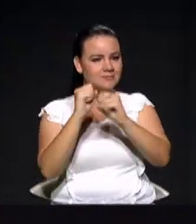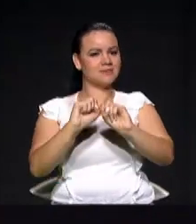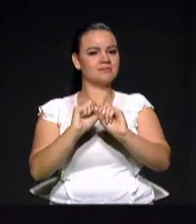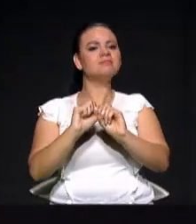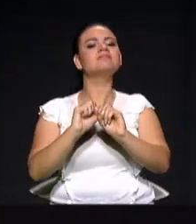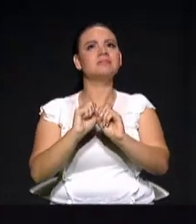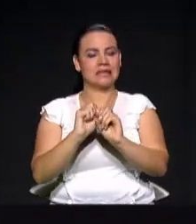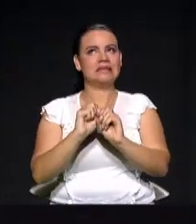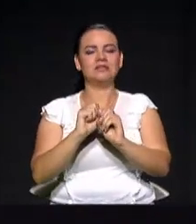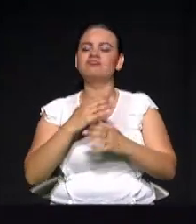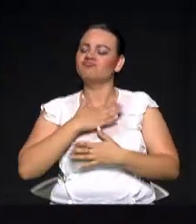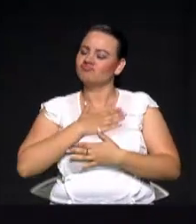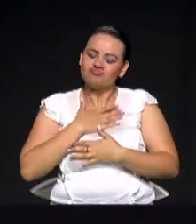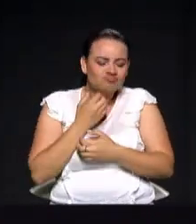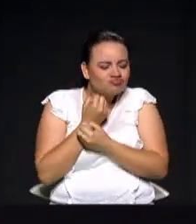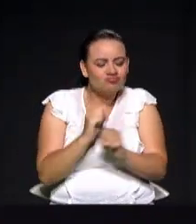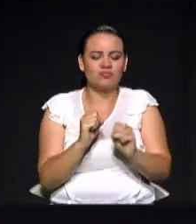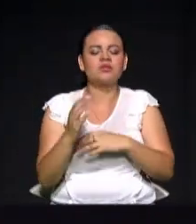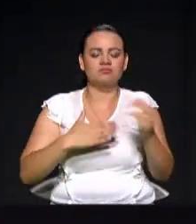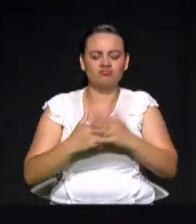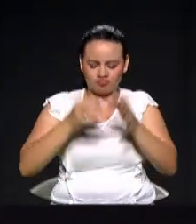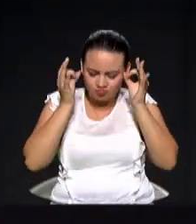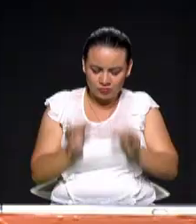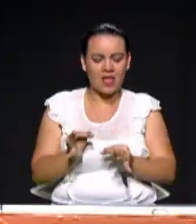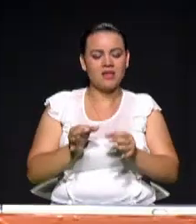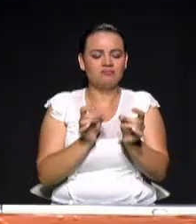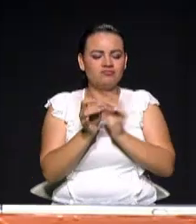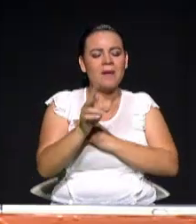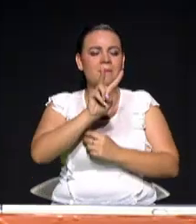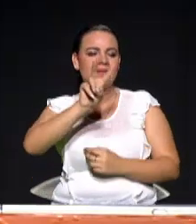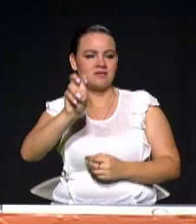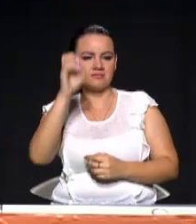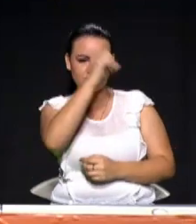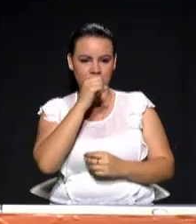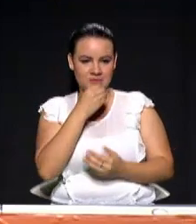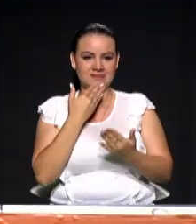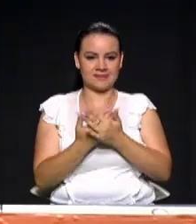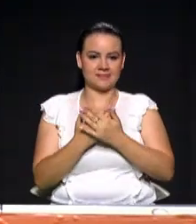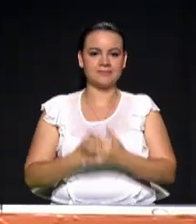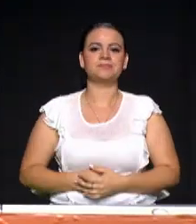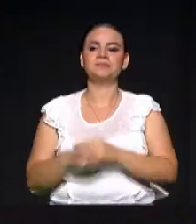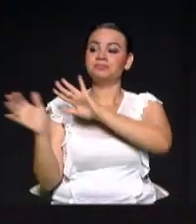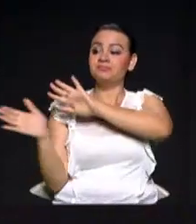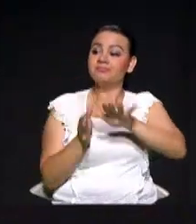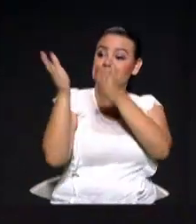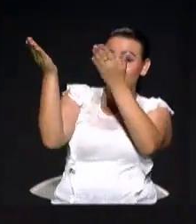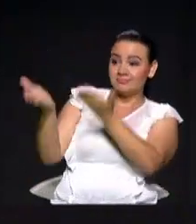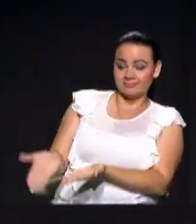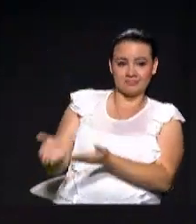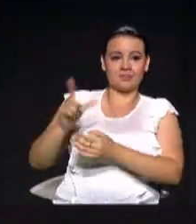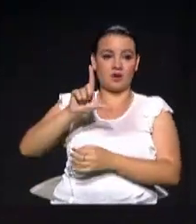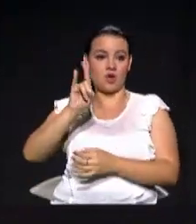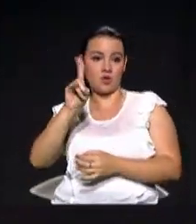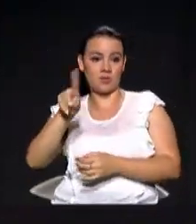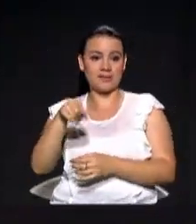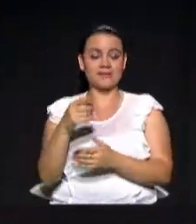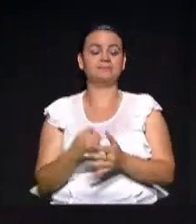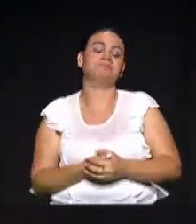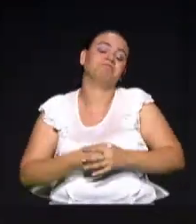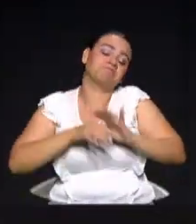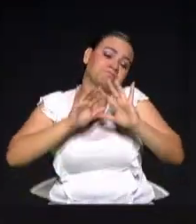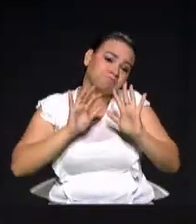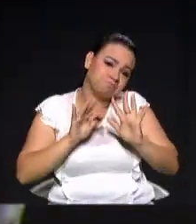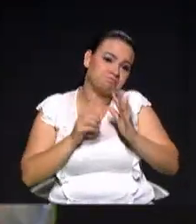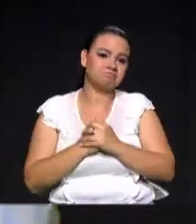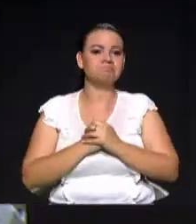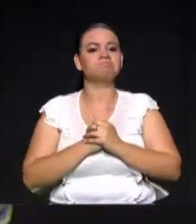que uno va a ganar, pero lo vamos a lograr el próximo 27 de octubre. Muchas gracias. Candidato Luis Guillermo Hoyos. Bueno, como siempre lo he dicho, para